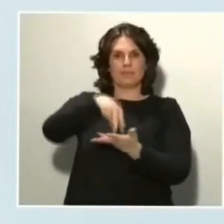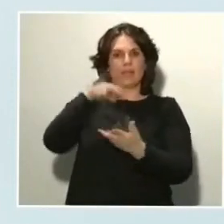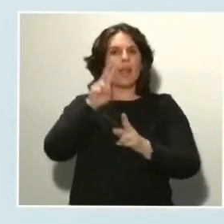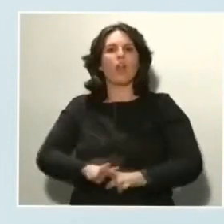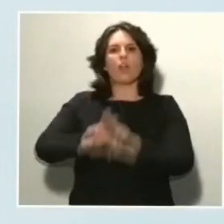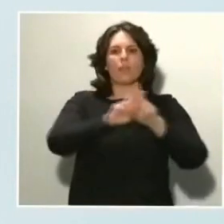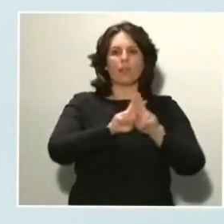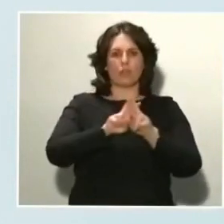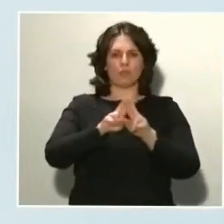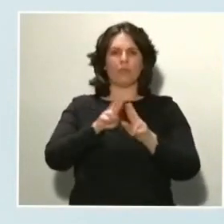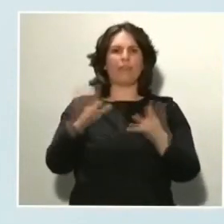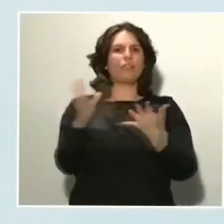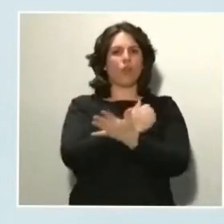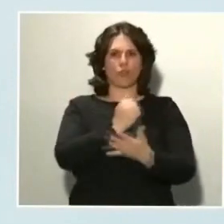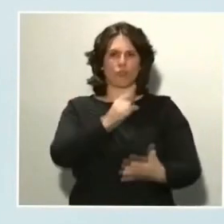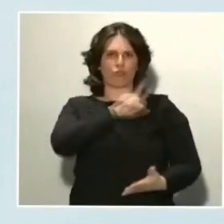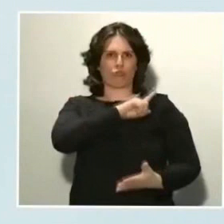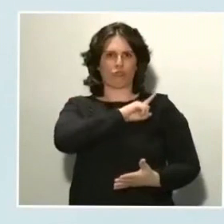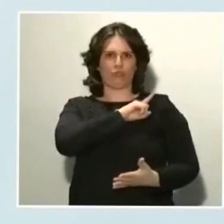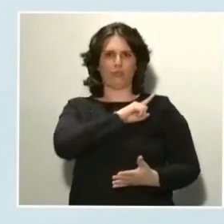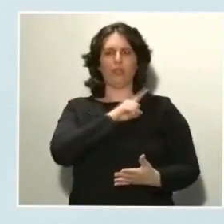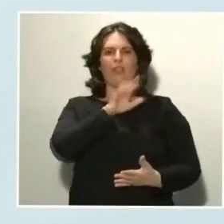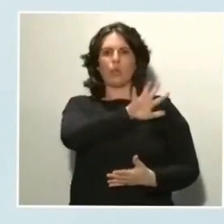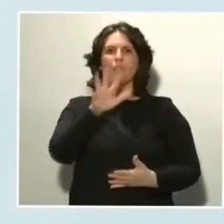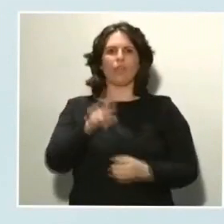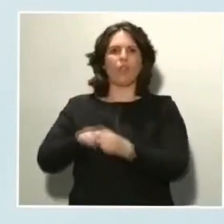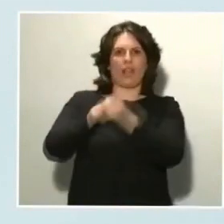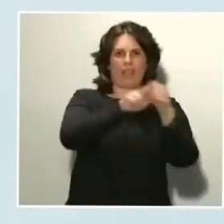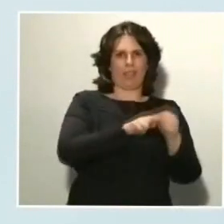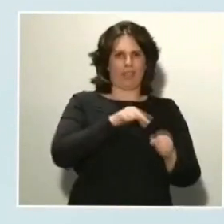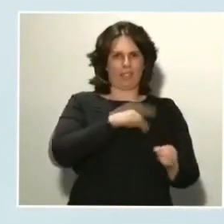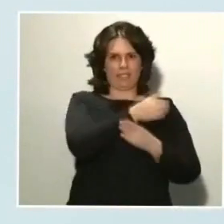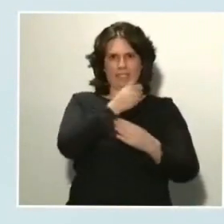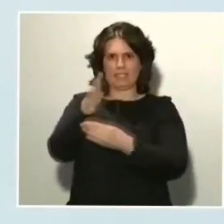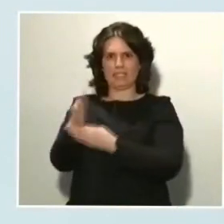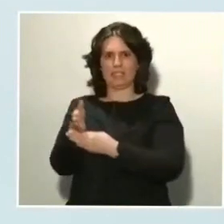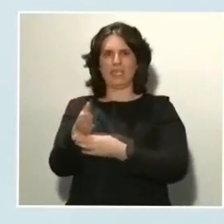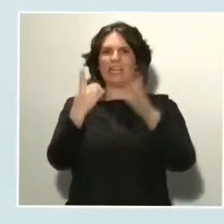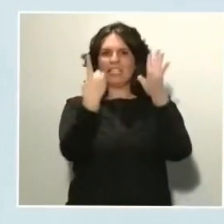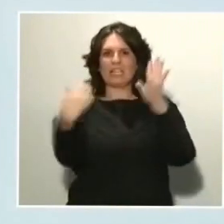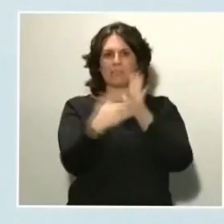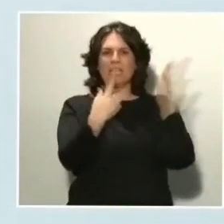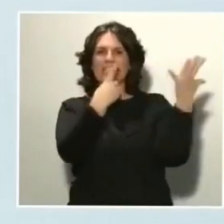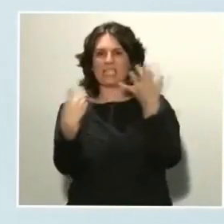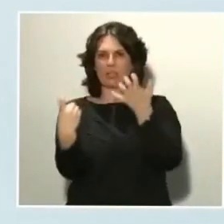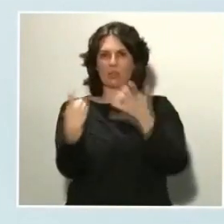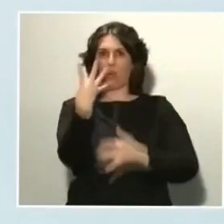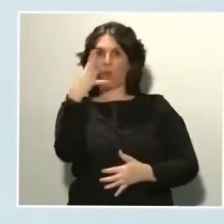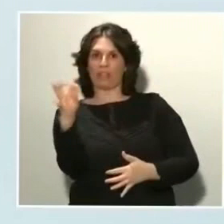los mandos componentes en 55 localidades con un esfuerzo de 6.640 efectivos,